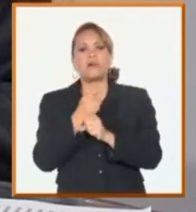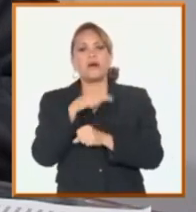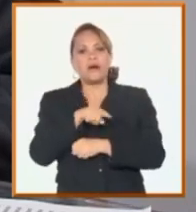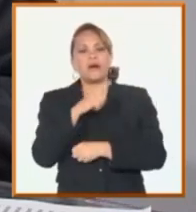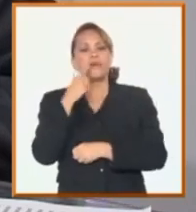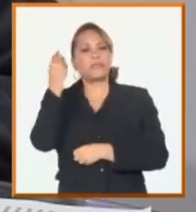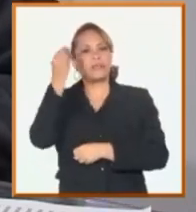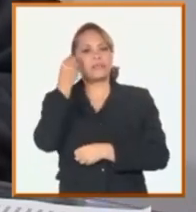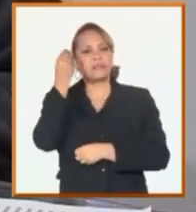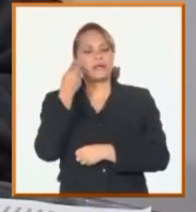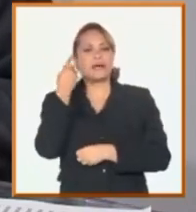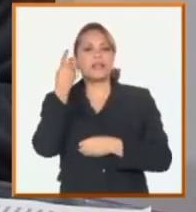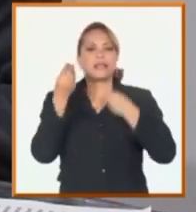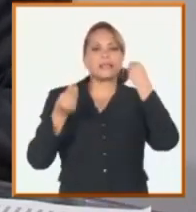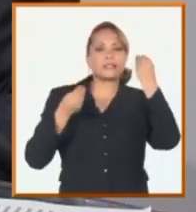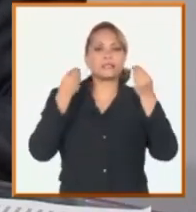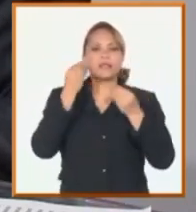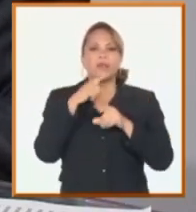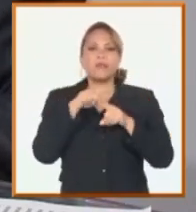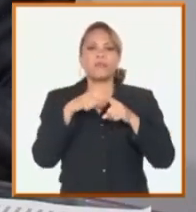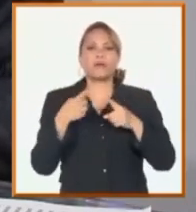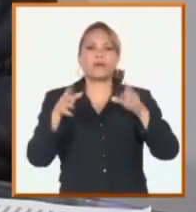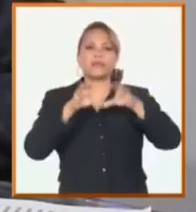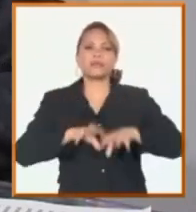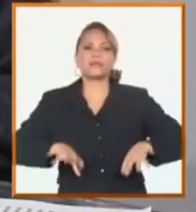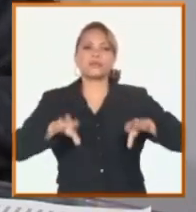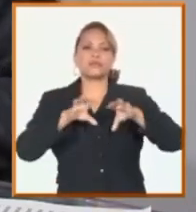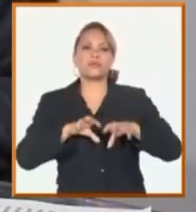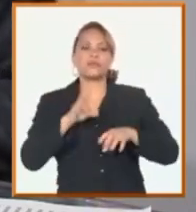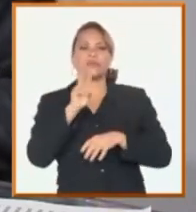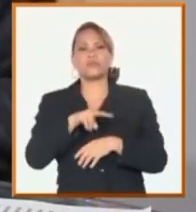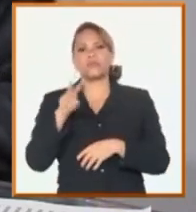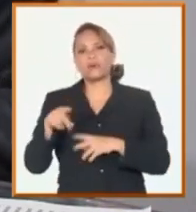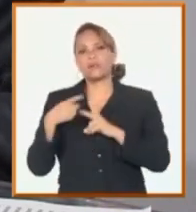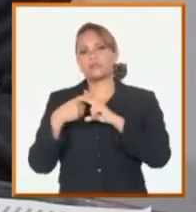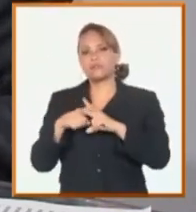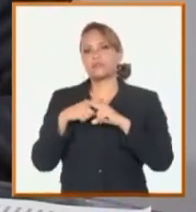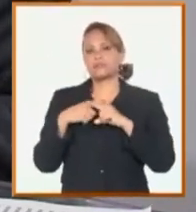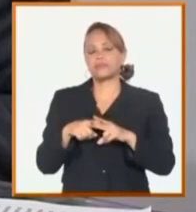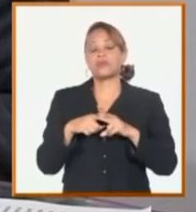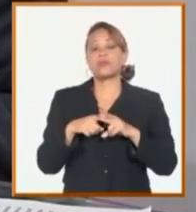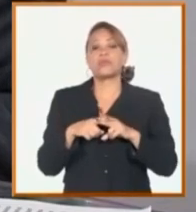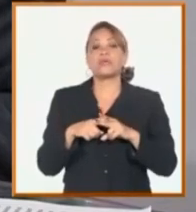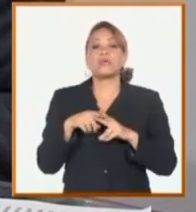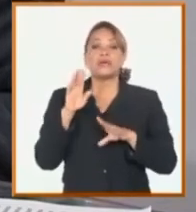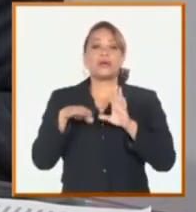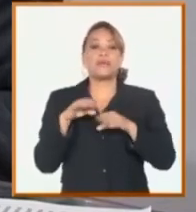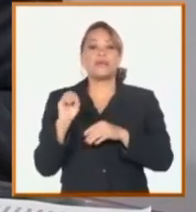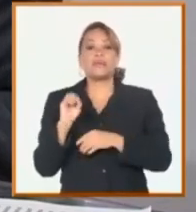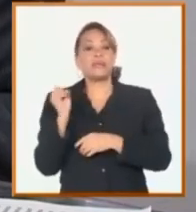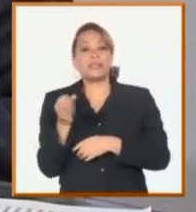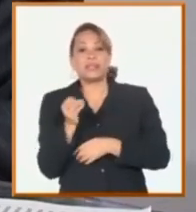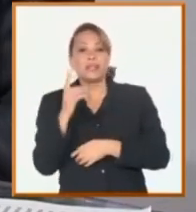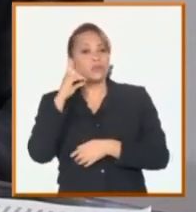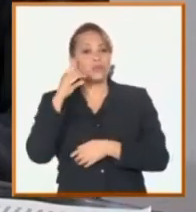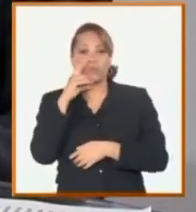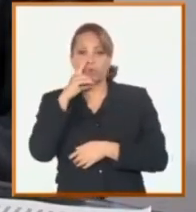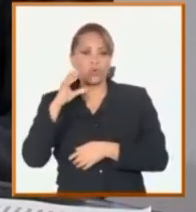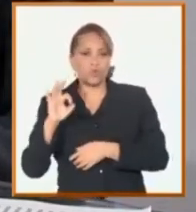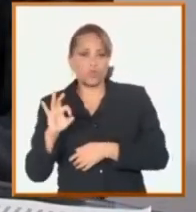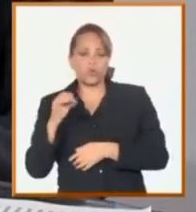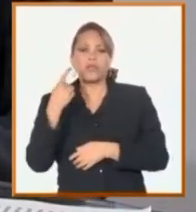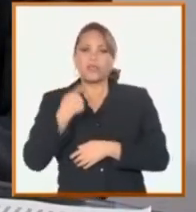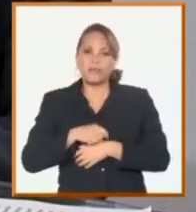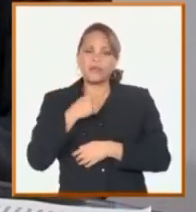pensar, analizar el porqué de las cosas, no irse con soluciones que realmente no lo son, y que muchas veces persiguen el objetivo de intentar